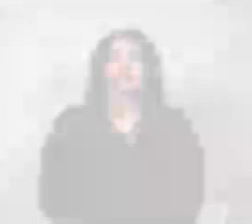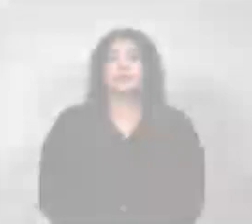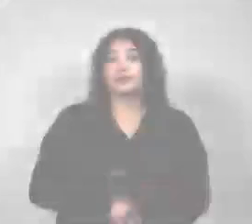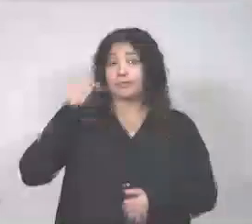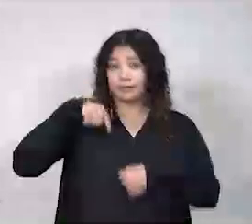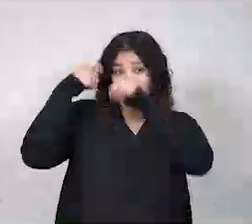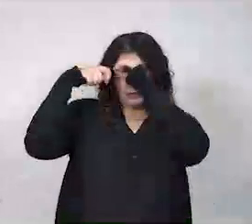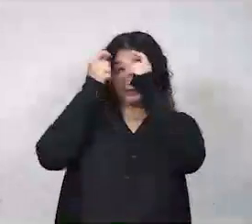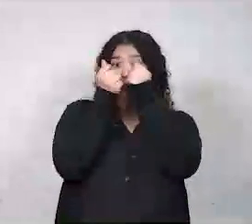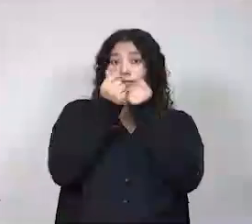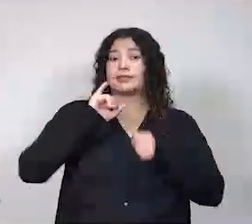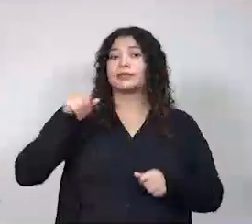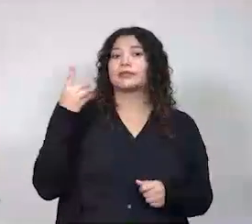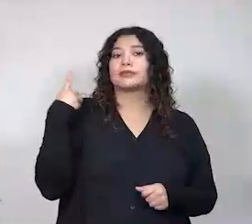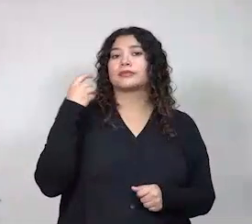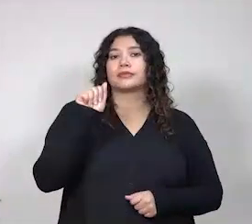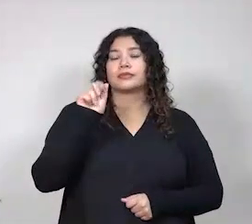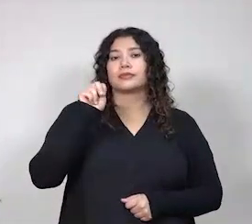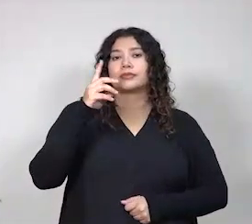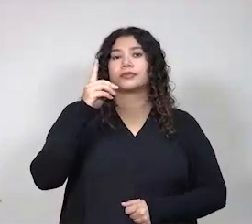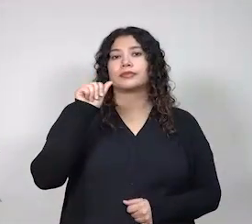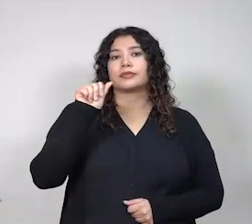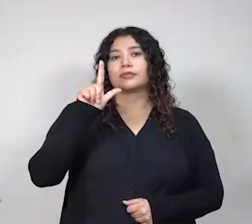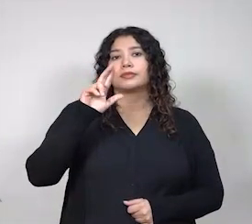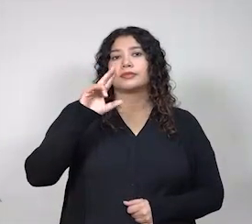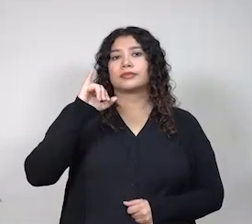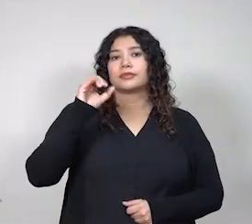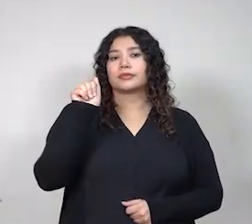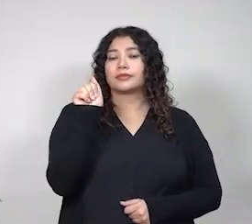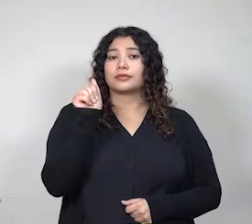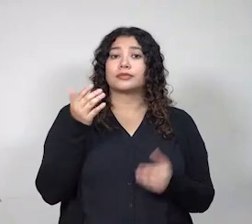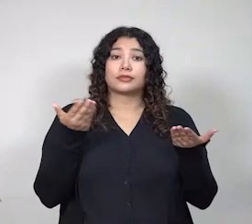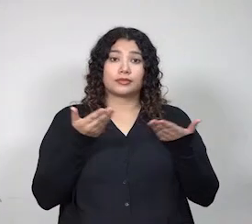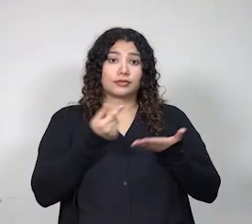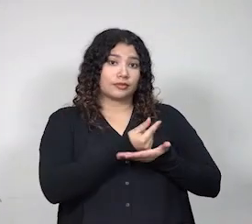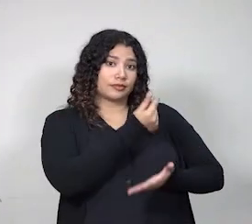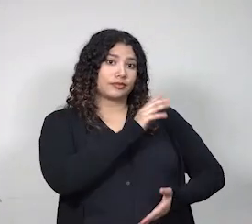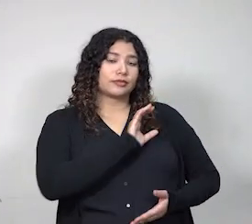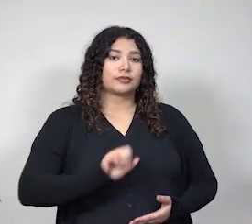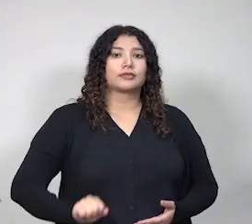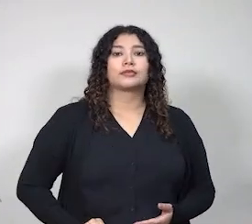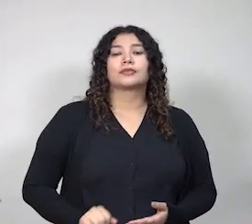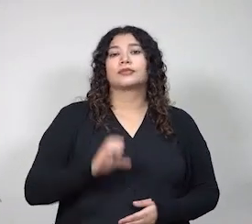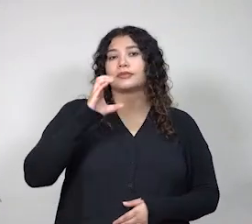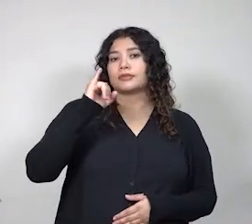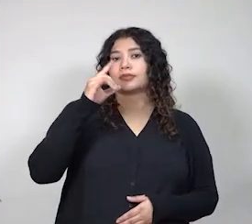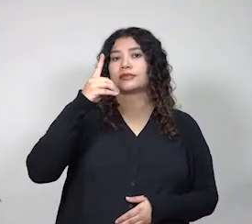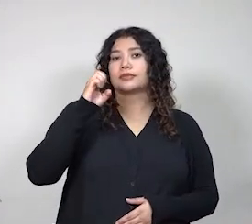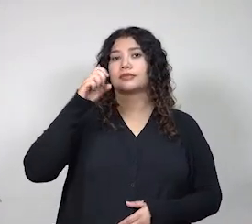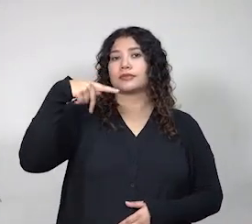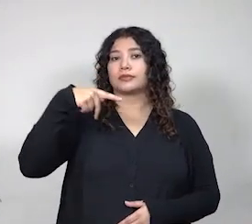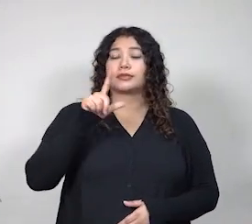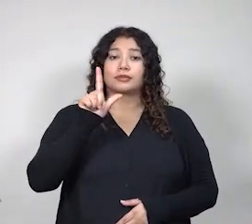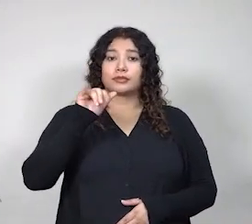Esta campaña es financiada por la Junta de Andalucía de Cooperación Internacional y ejecutada por la Universidad de El Salvador, SIDEP, y la